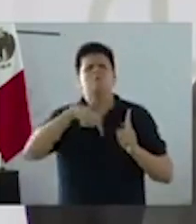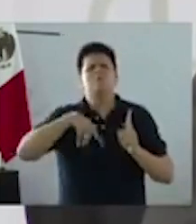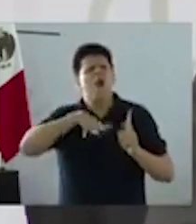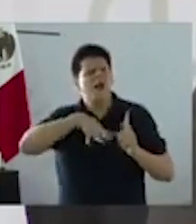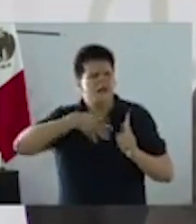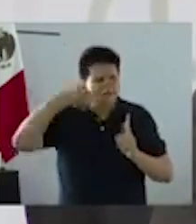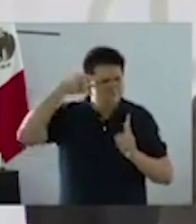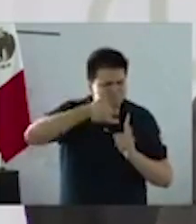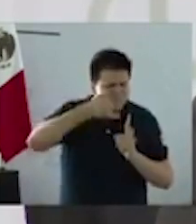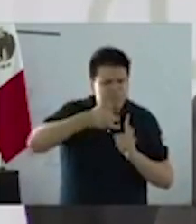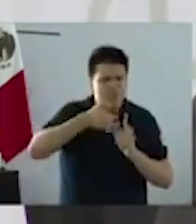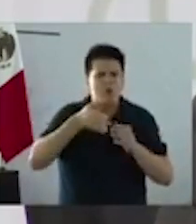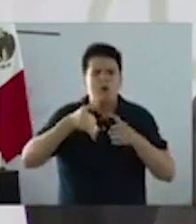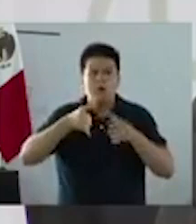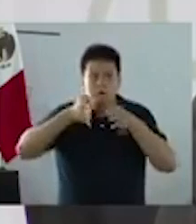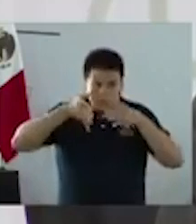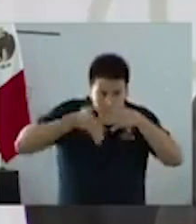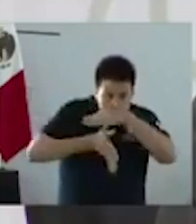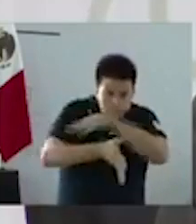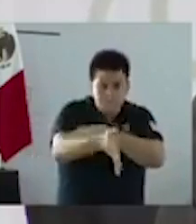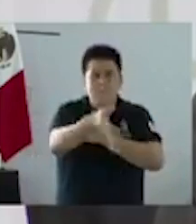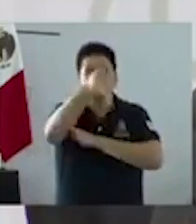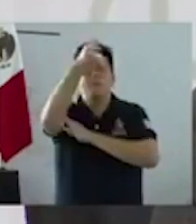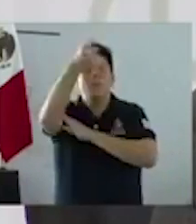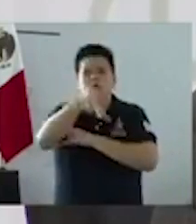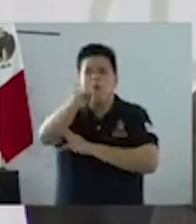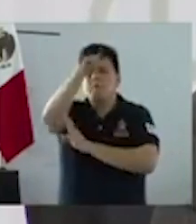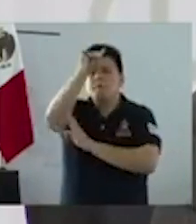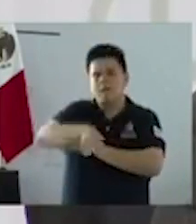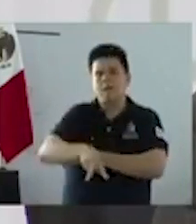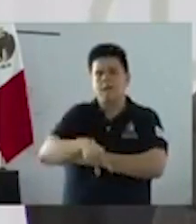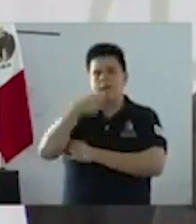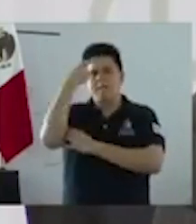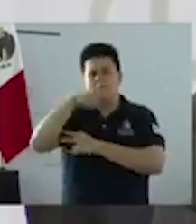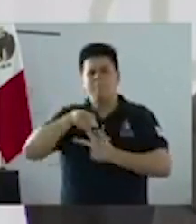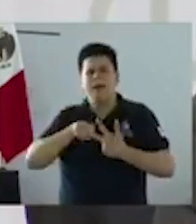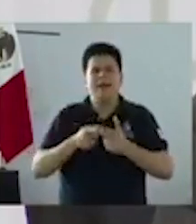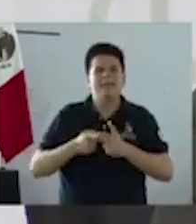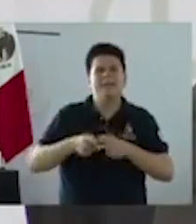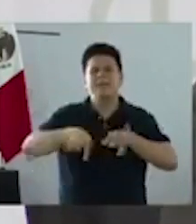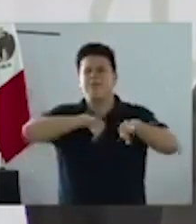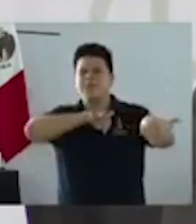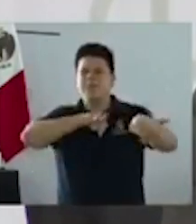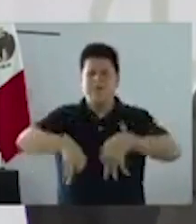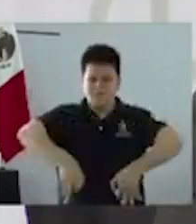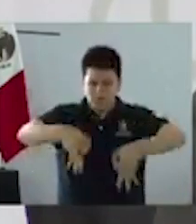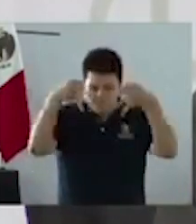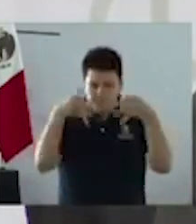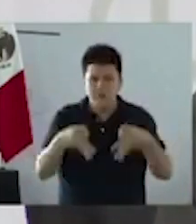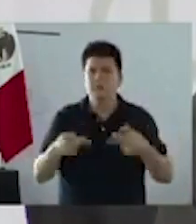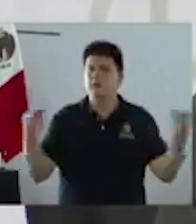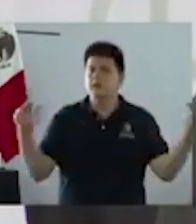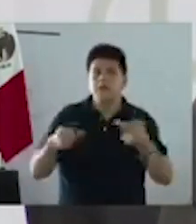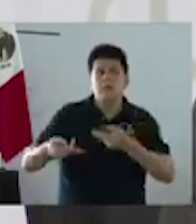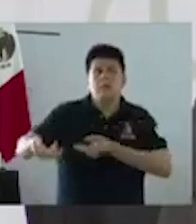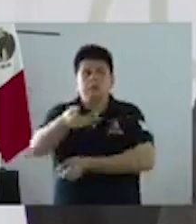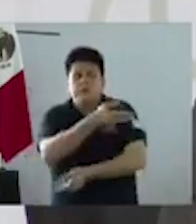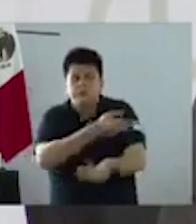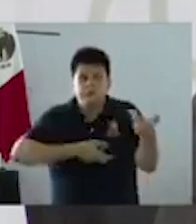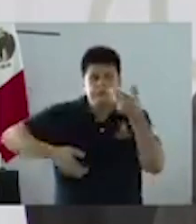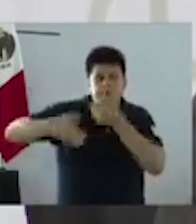panorama real de la reactivación económica que se requiere, compartir experiencias pero también